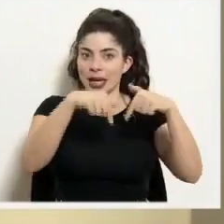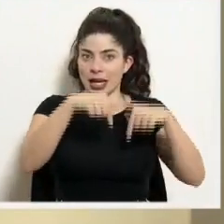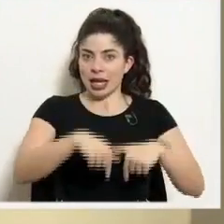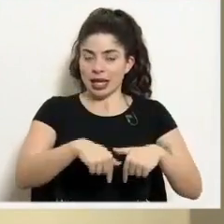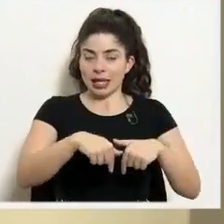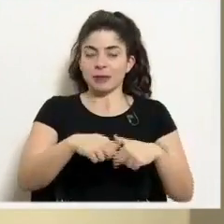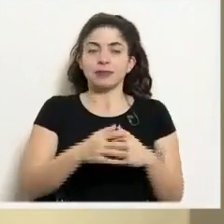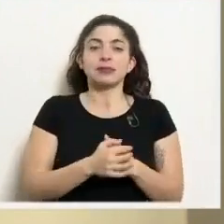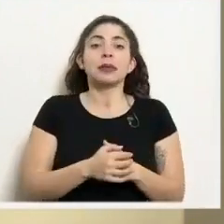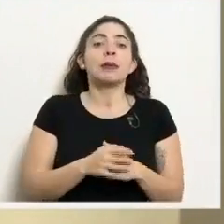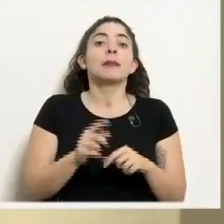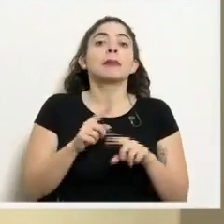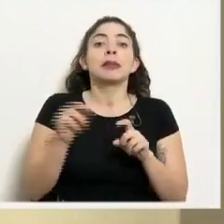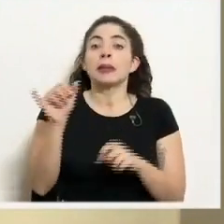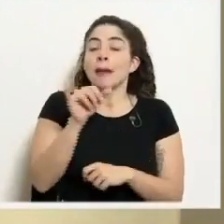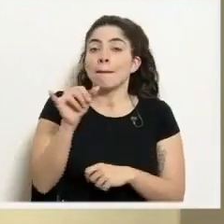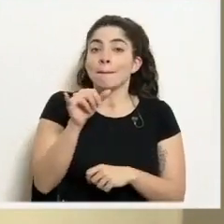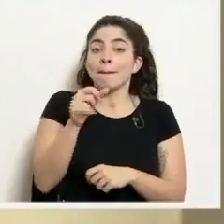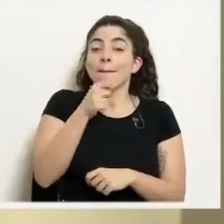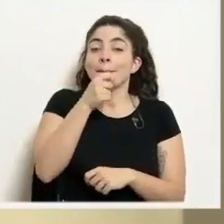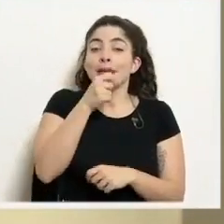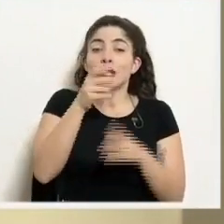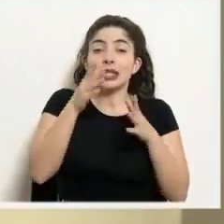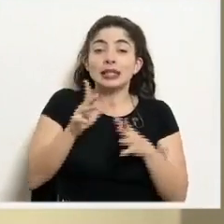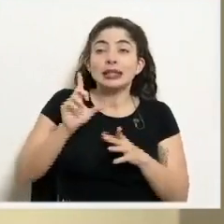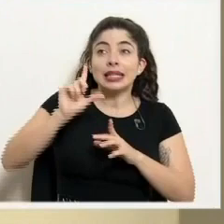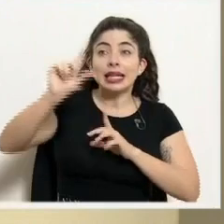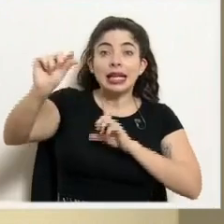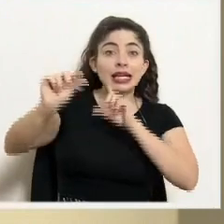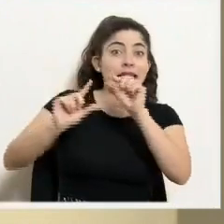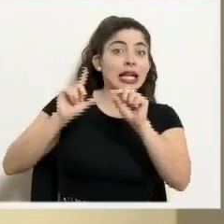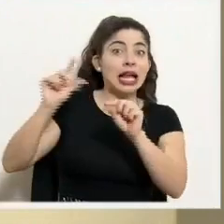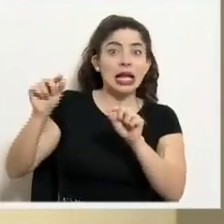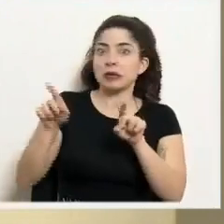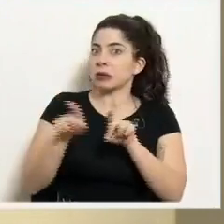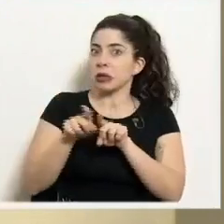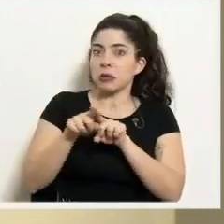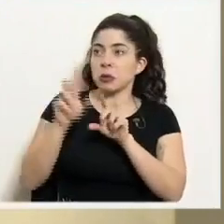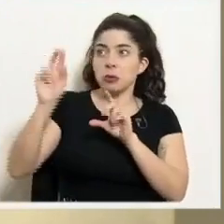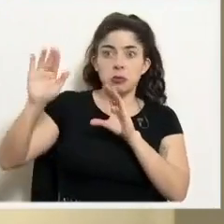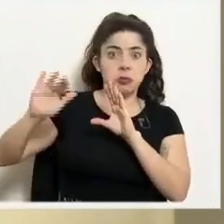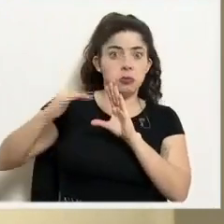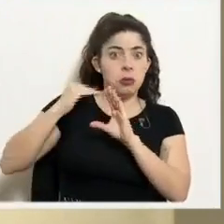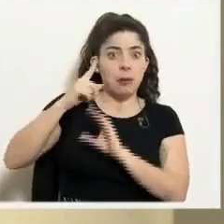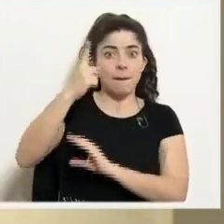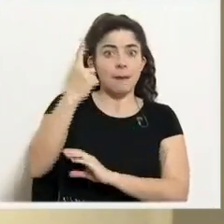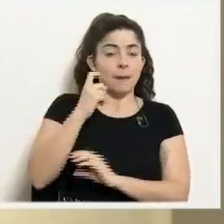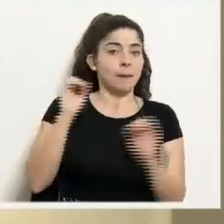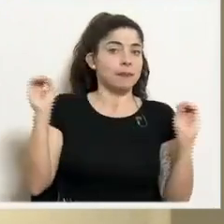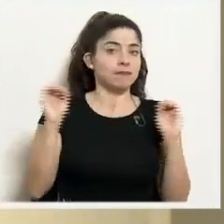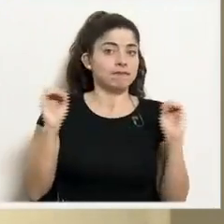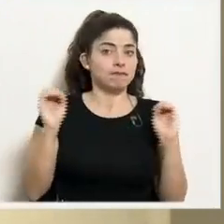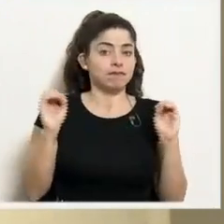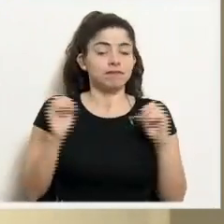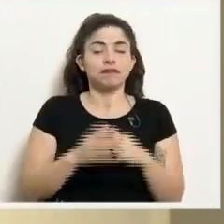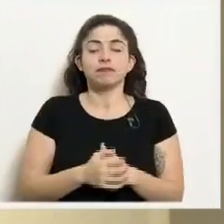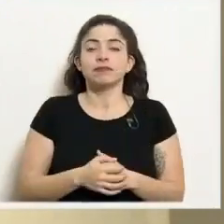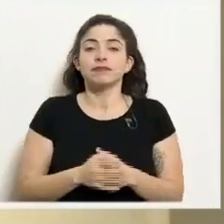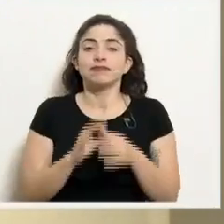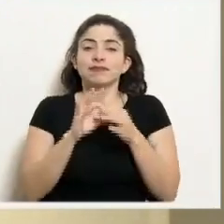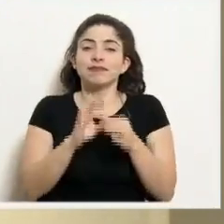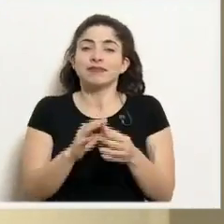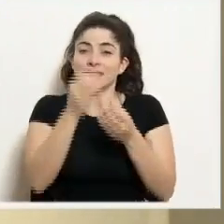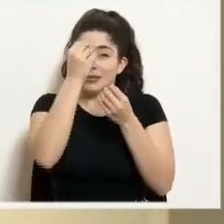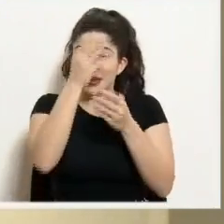asistir. Asimismo, colegas regionales, no, tampoco nos enviaron sus consultas. Sobre el